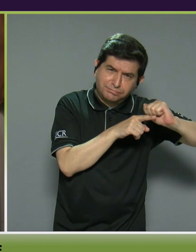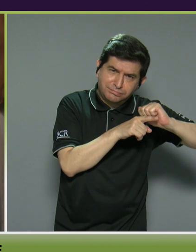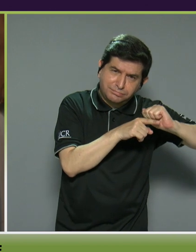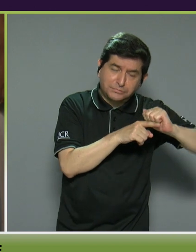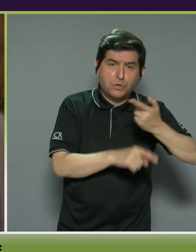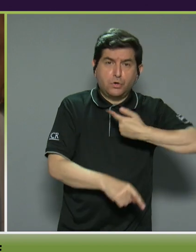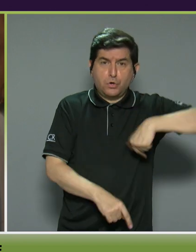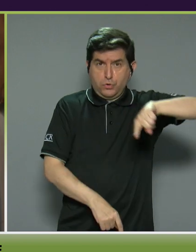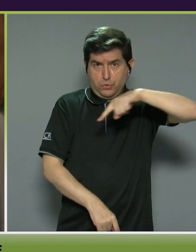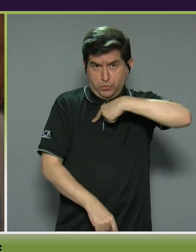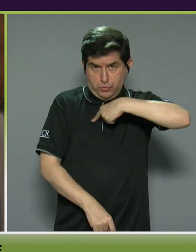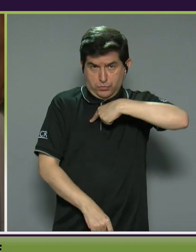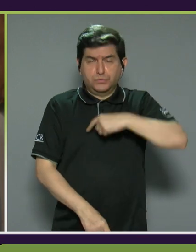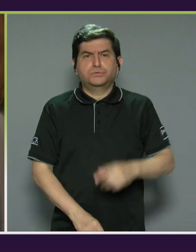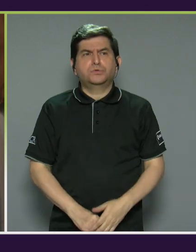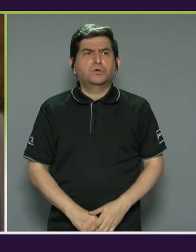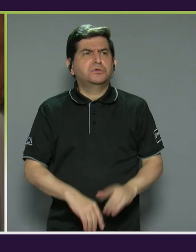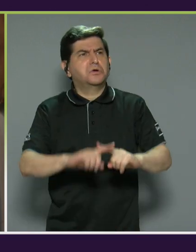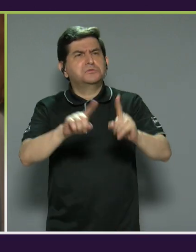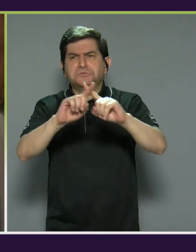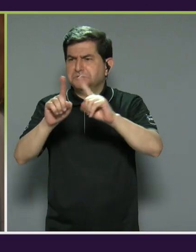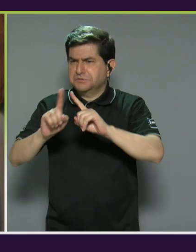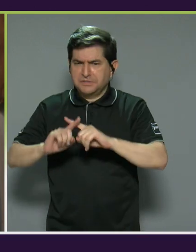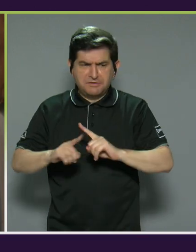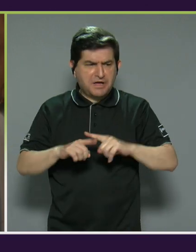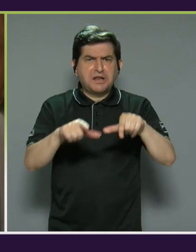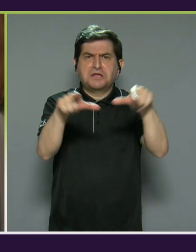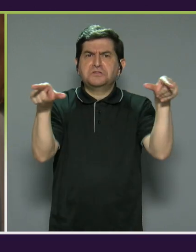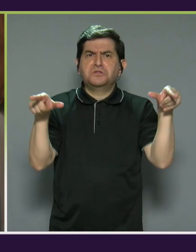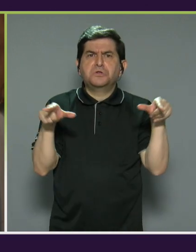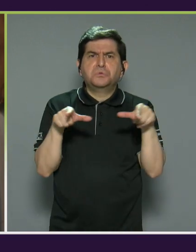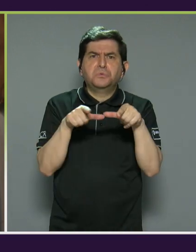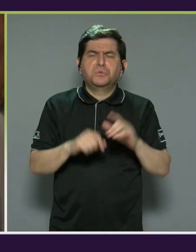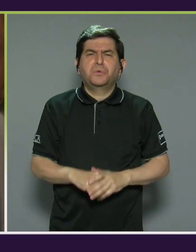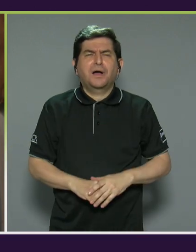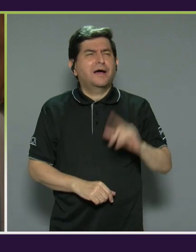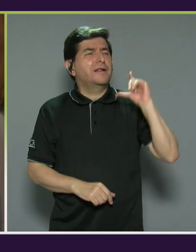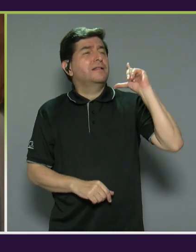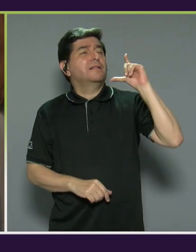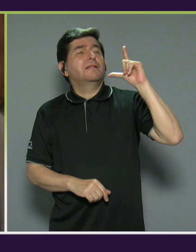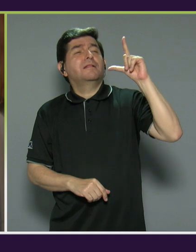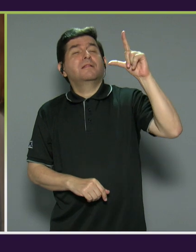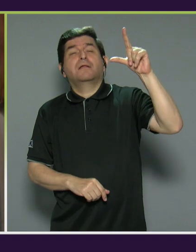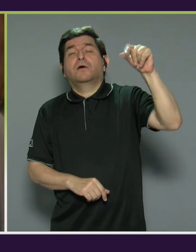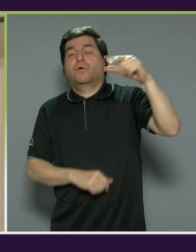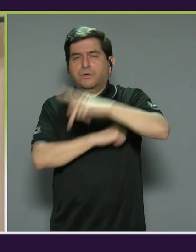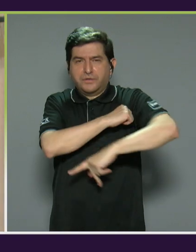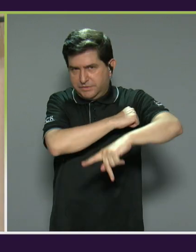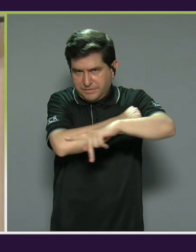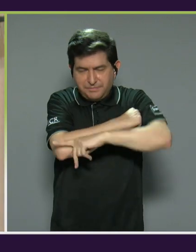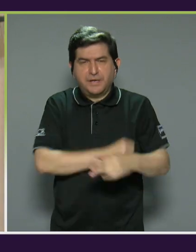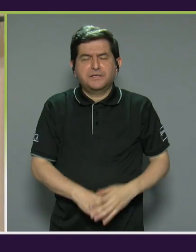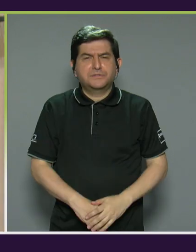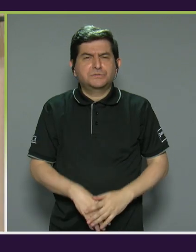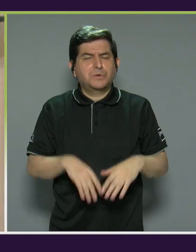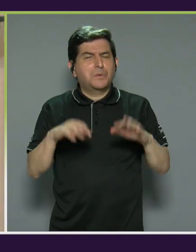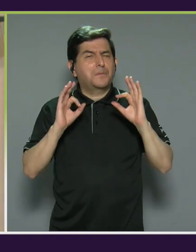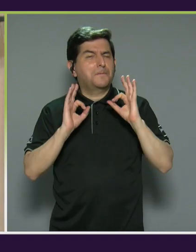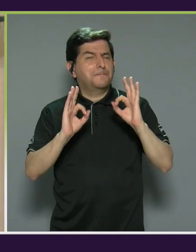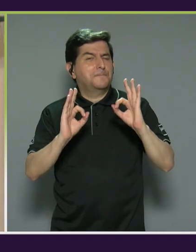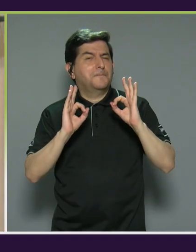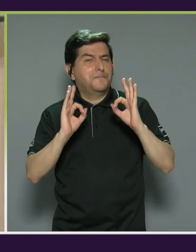nosotros hemos ido a varios lugares de recónditos del país. Es riquísimo